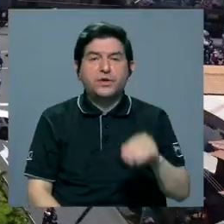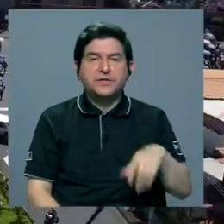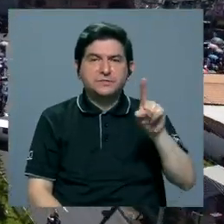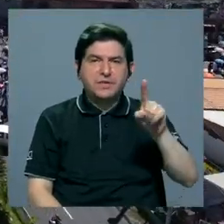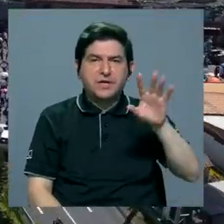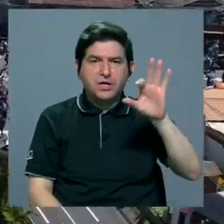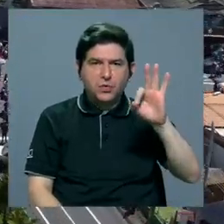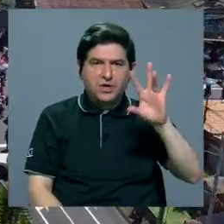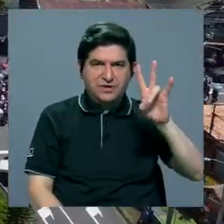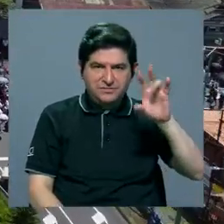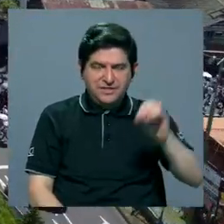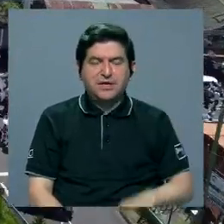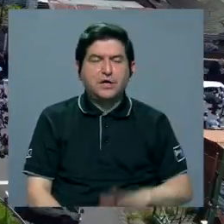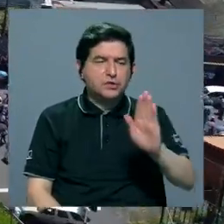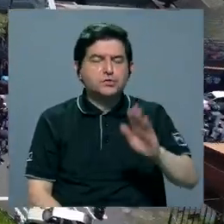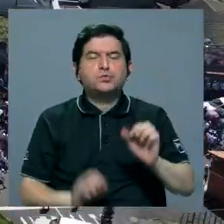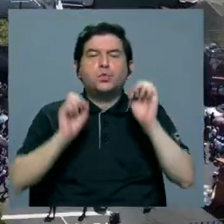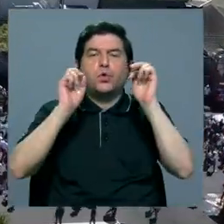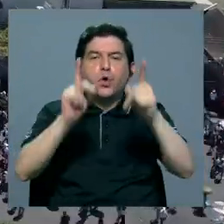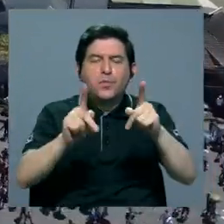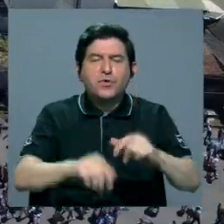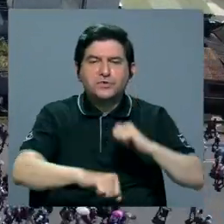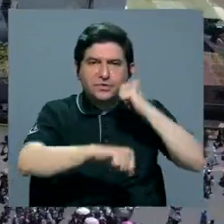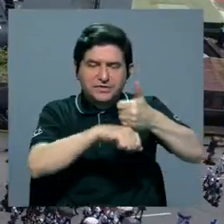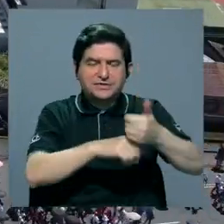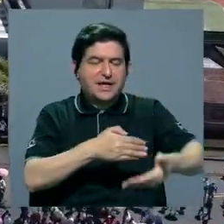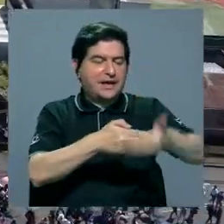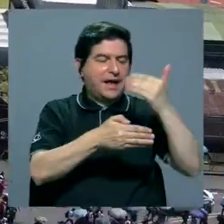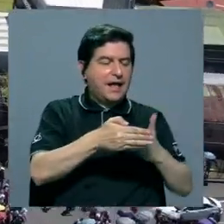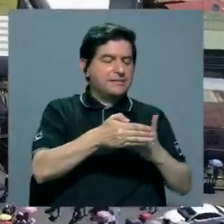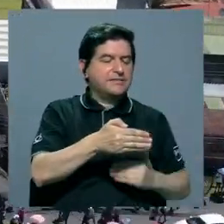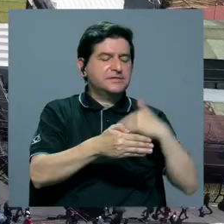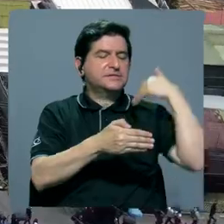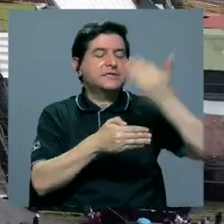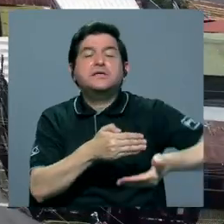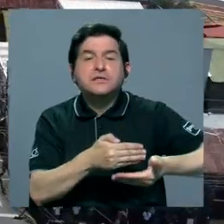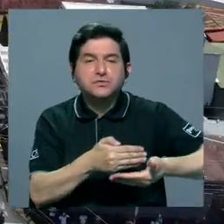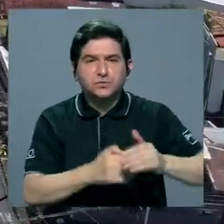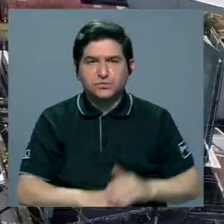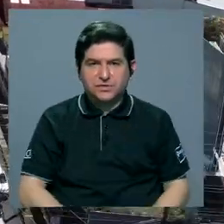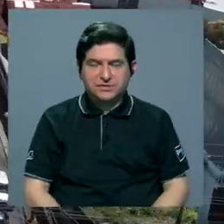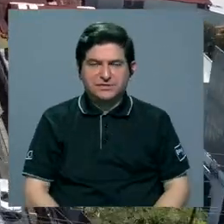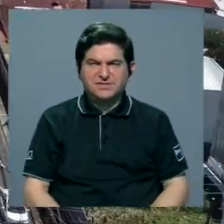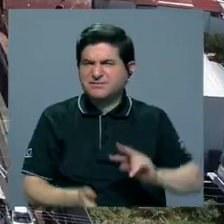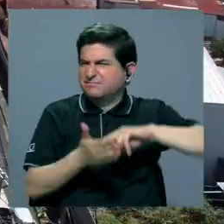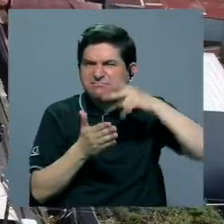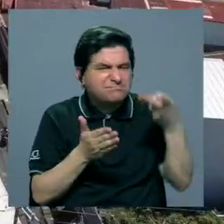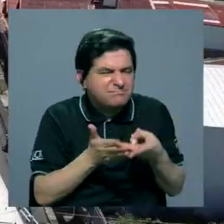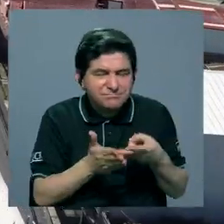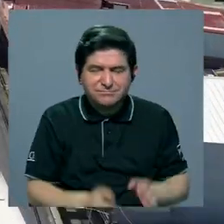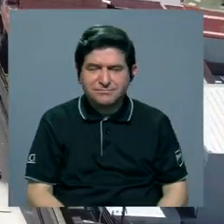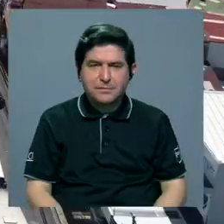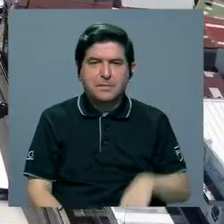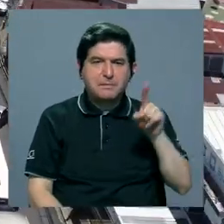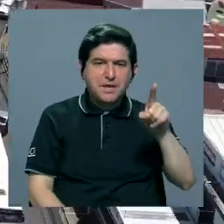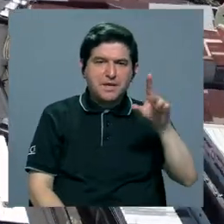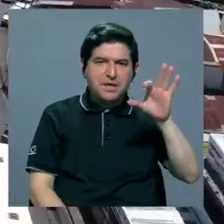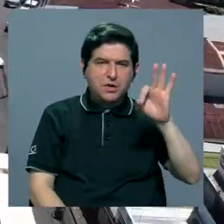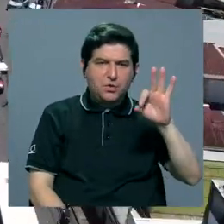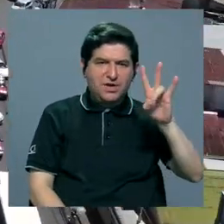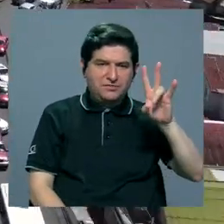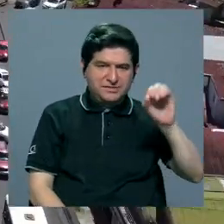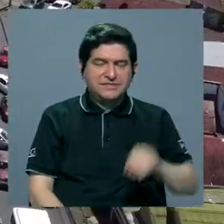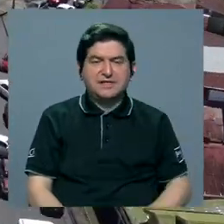1970 Es su posibilidad de marcar un antes y un después En el sentido de que para 1970